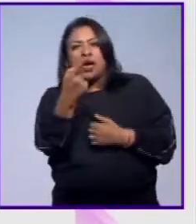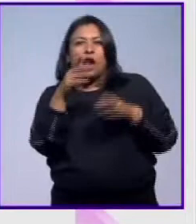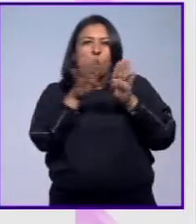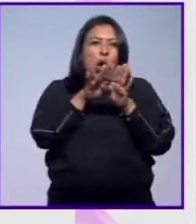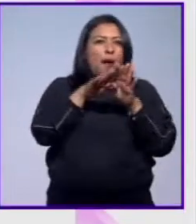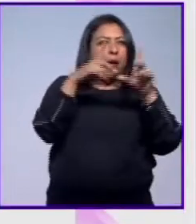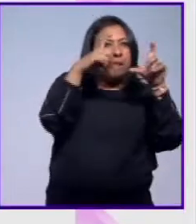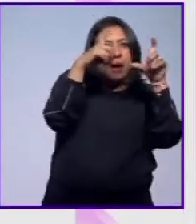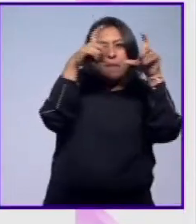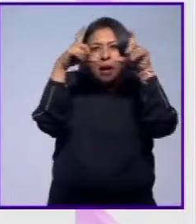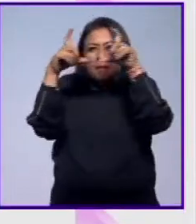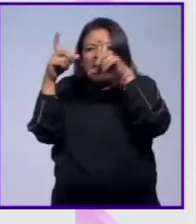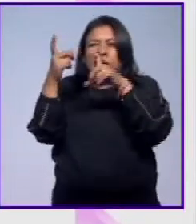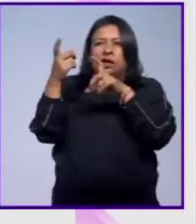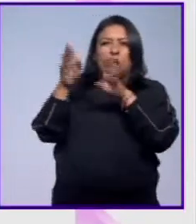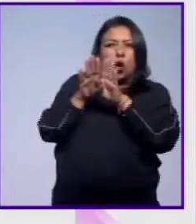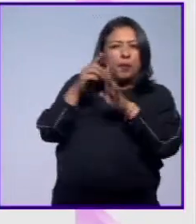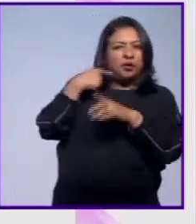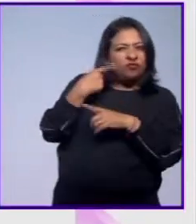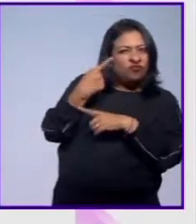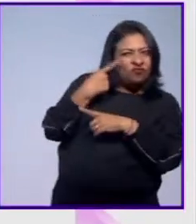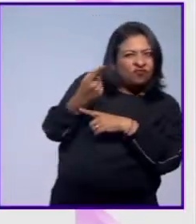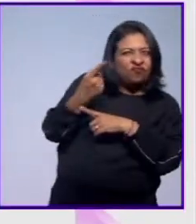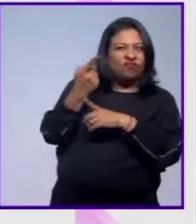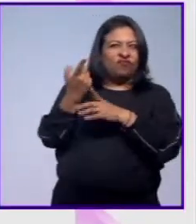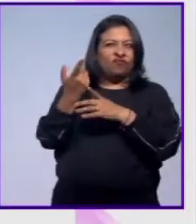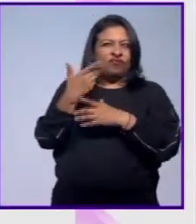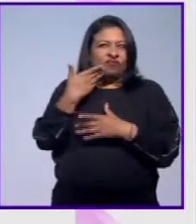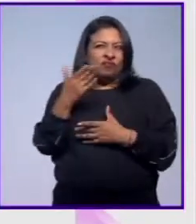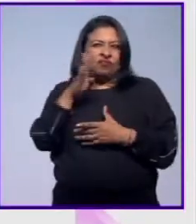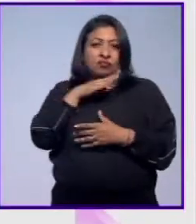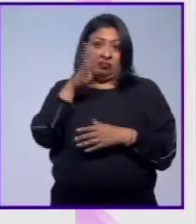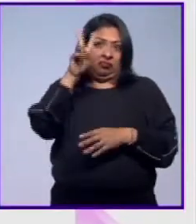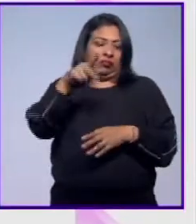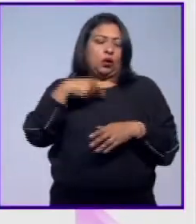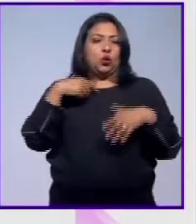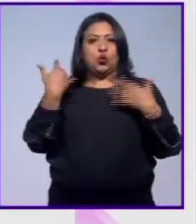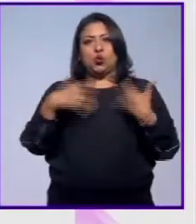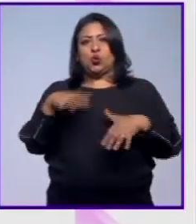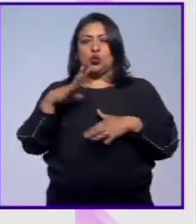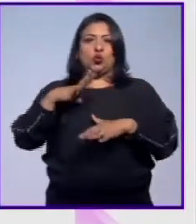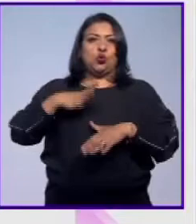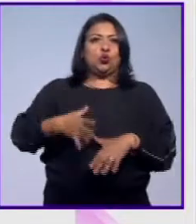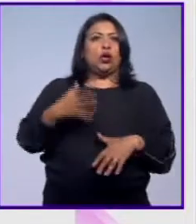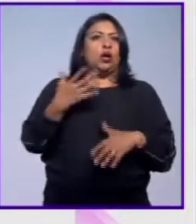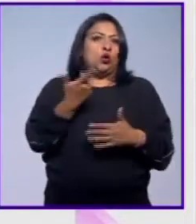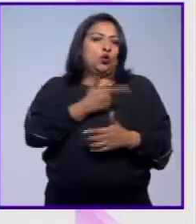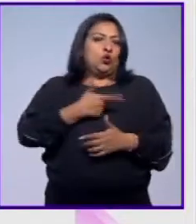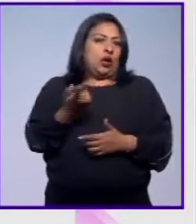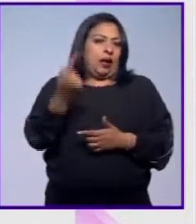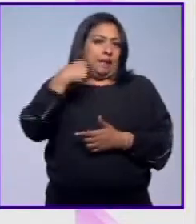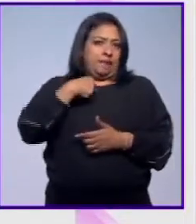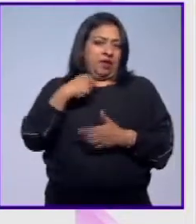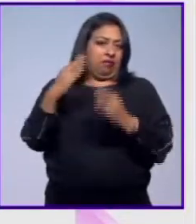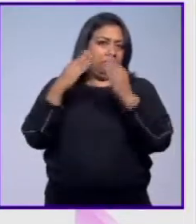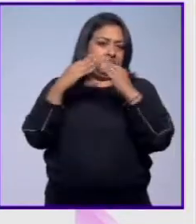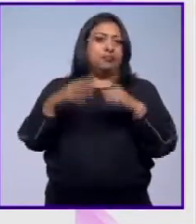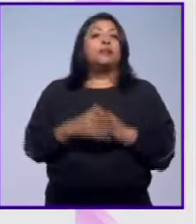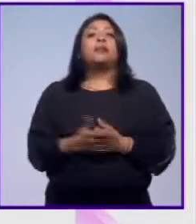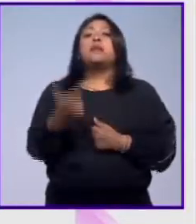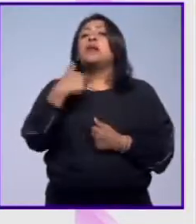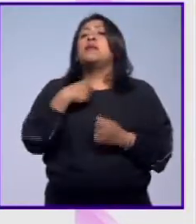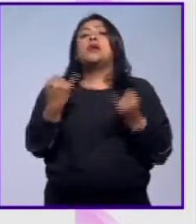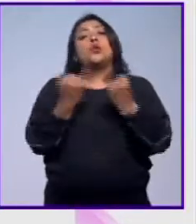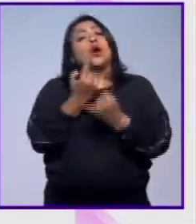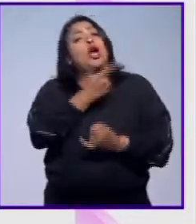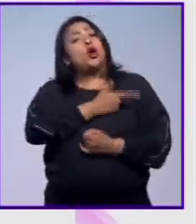enseñó a hacer crítica. Y para mí es un gran honor y fue un gran privilegio. Para mí también es un gusto,